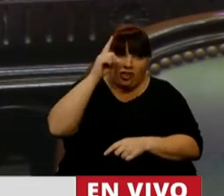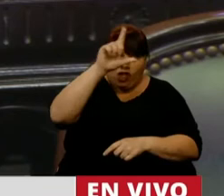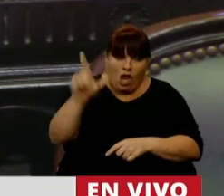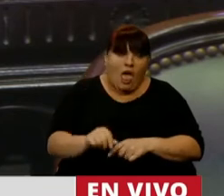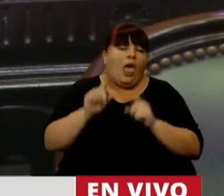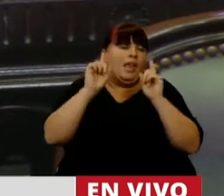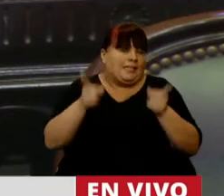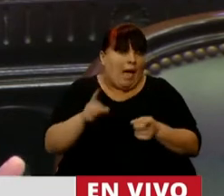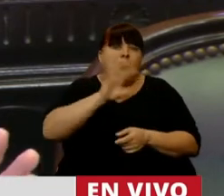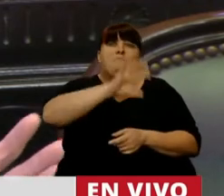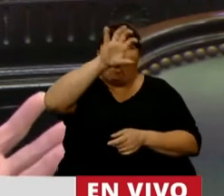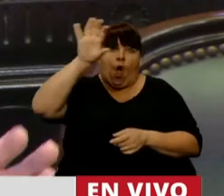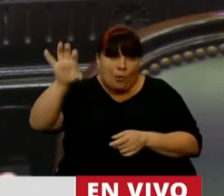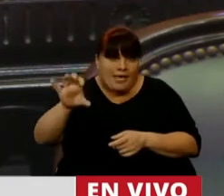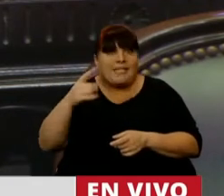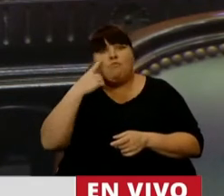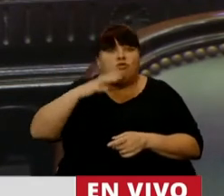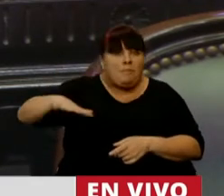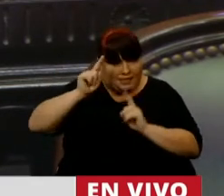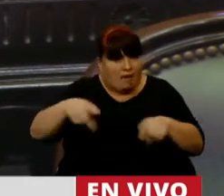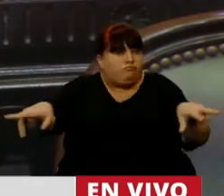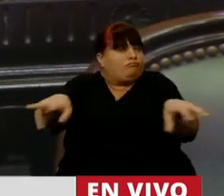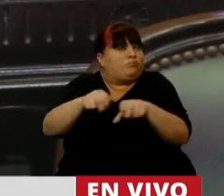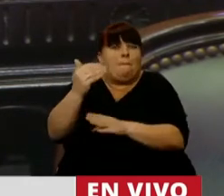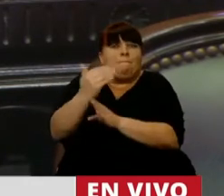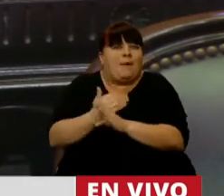como de las provincias y de los municipios.